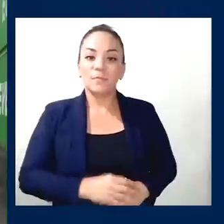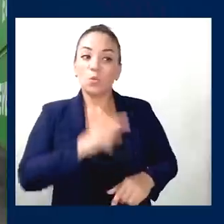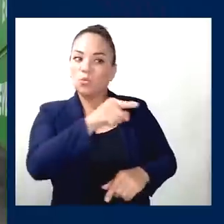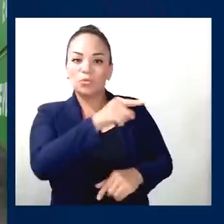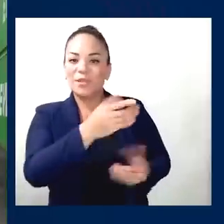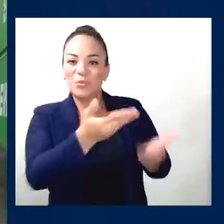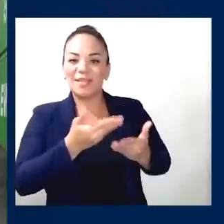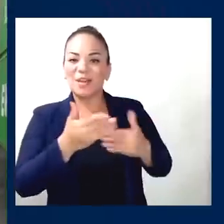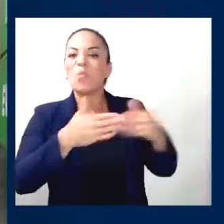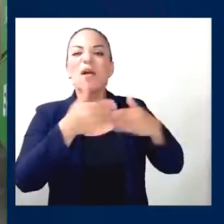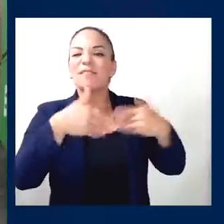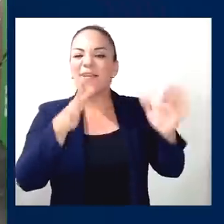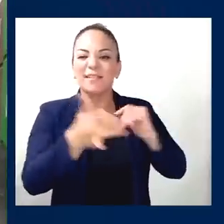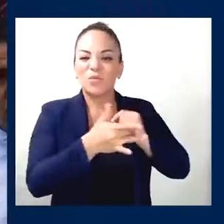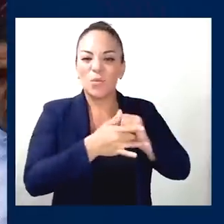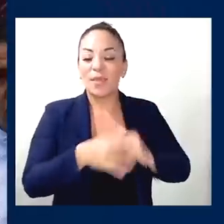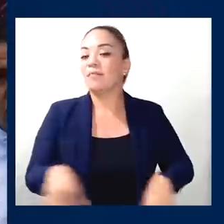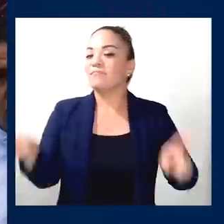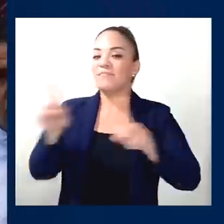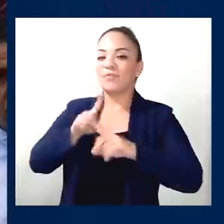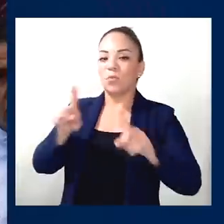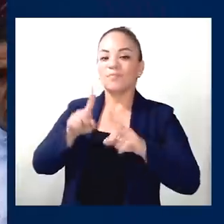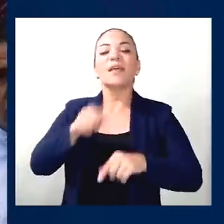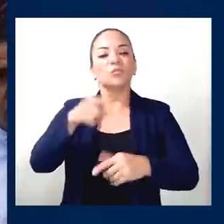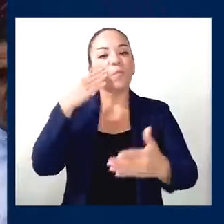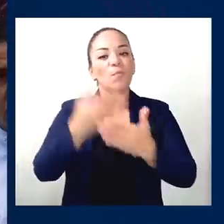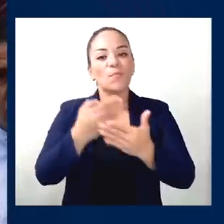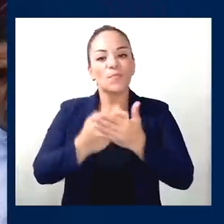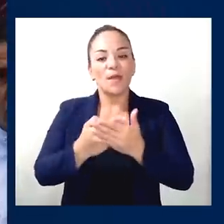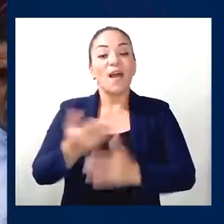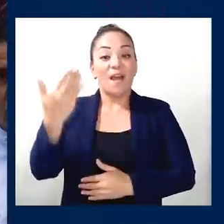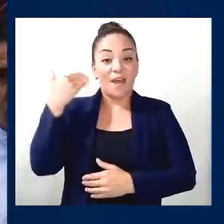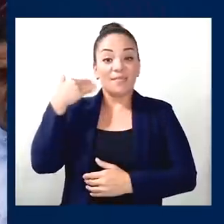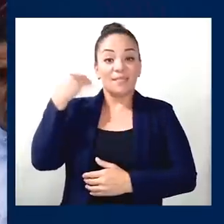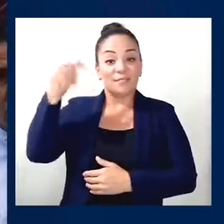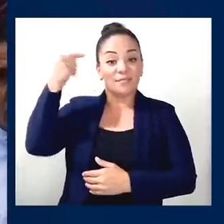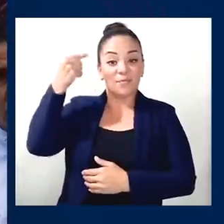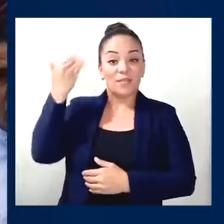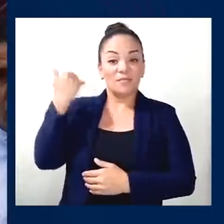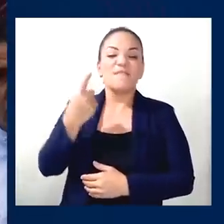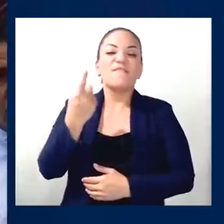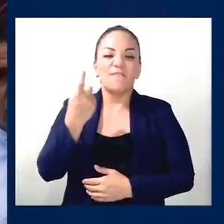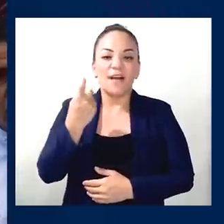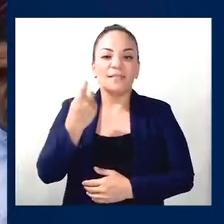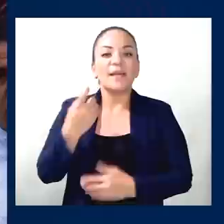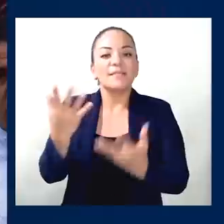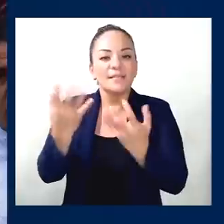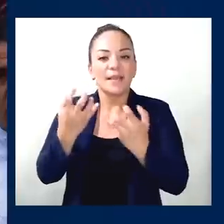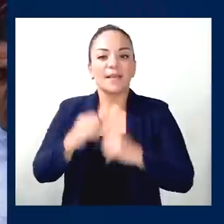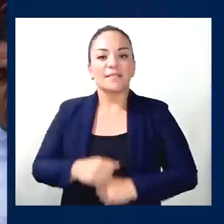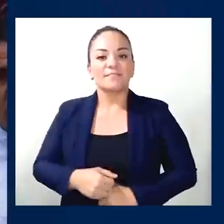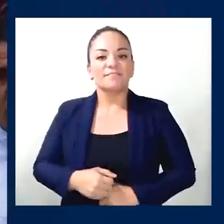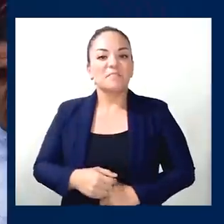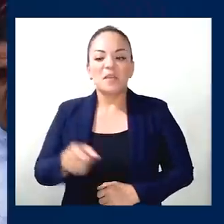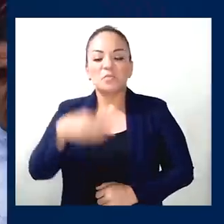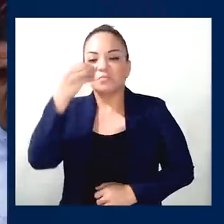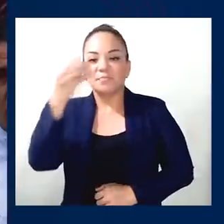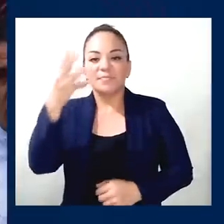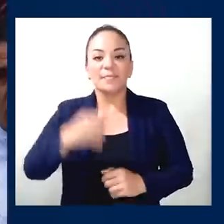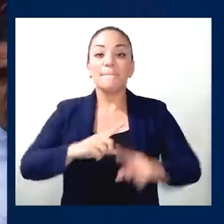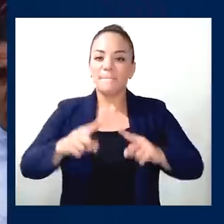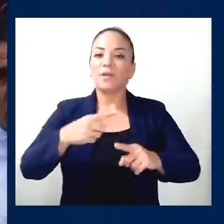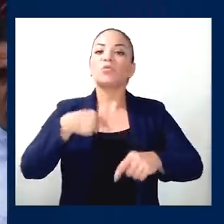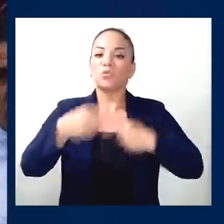Entonces no van a traer marca patito. No, señor. Queda comprobado, era falta de ganas e indolencia.